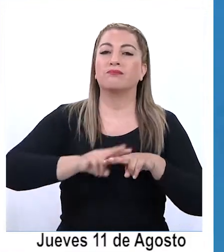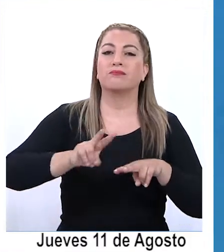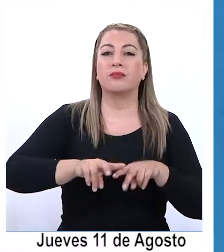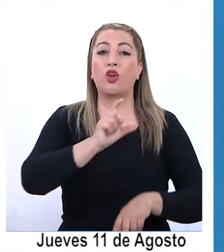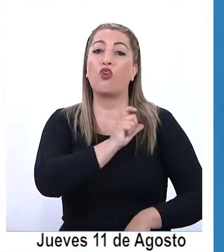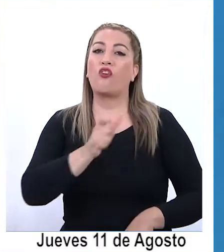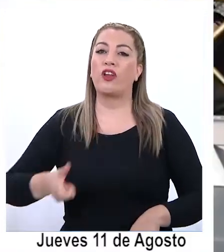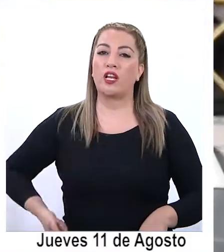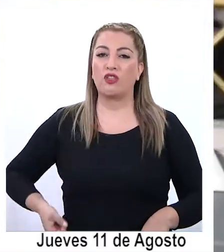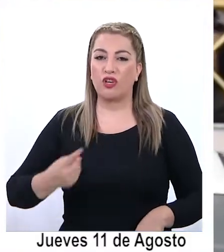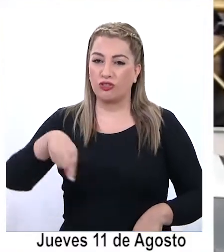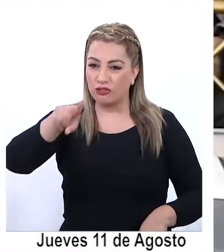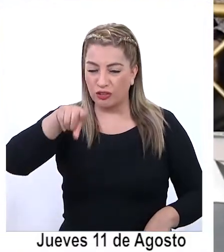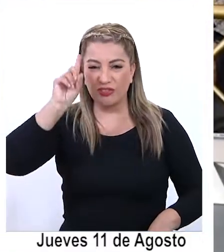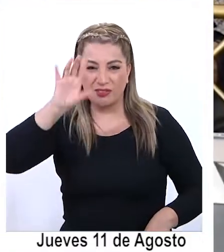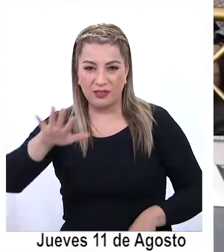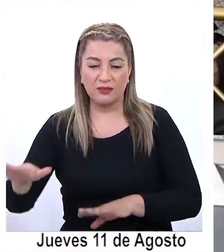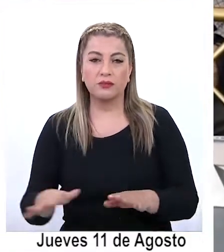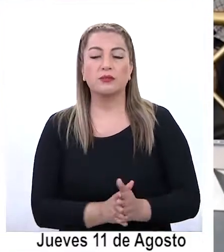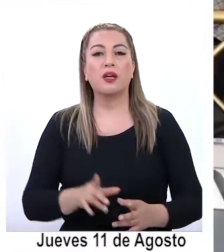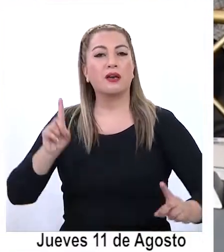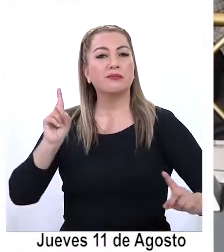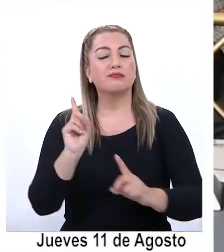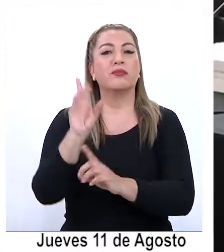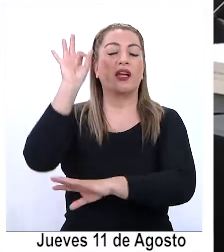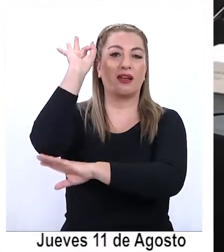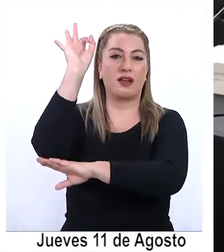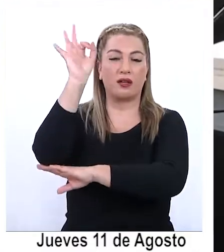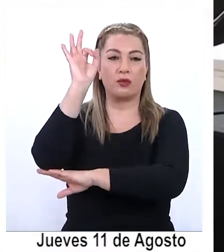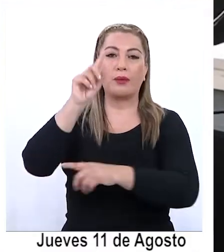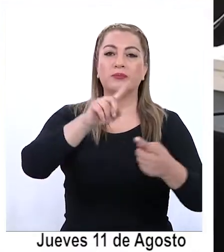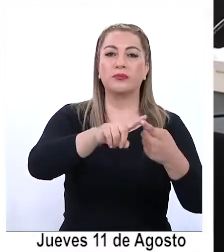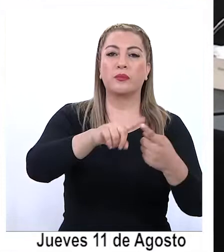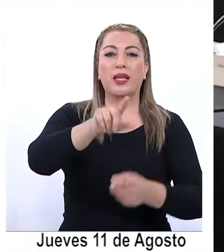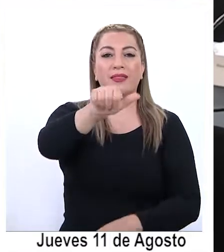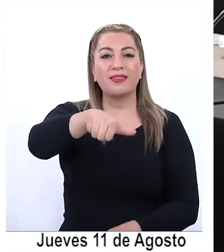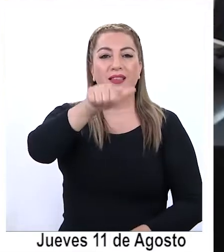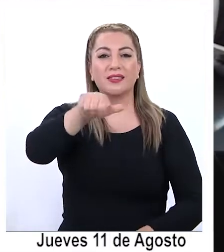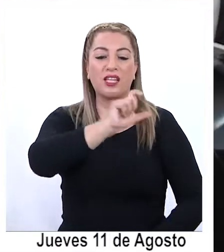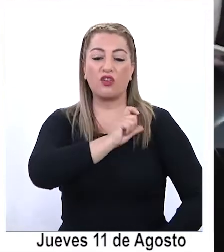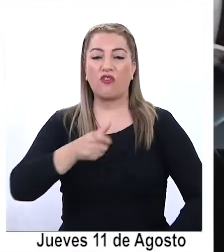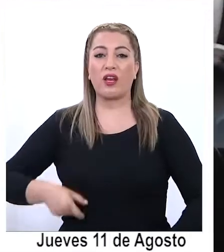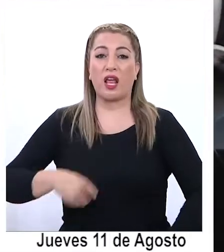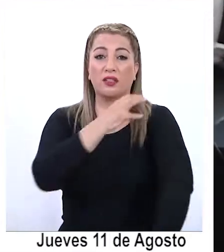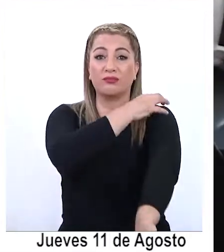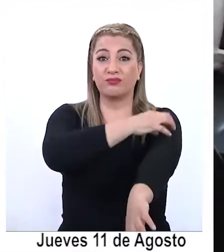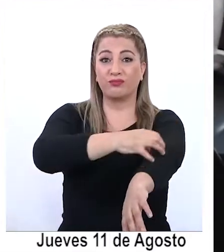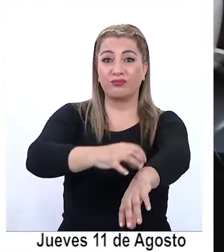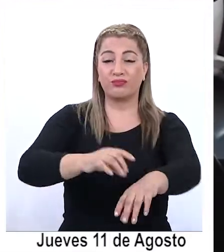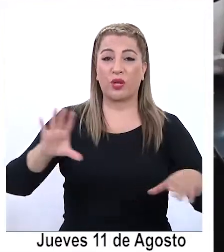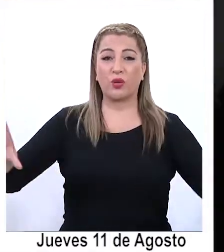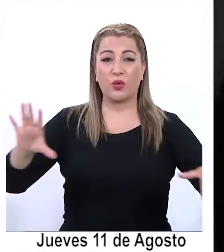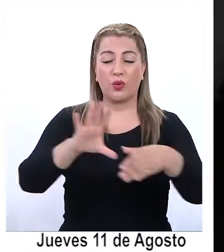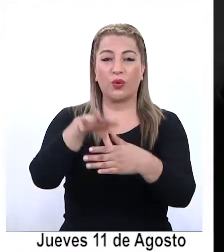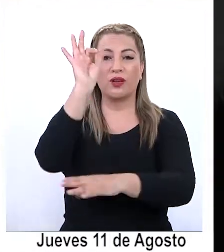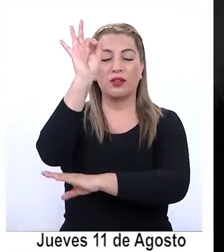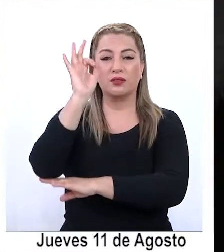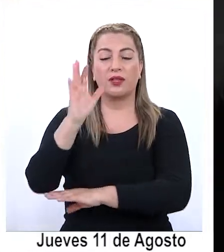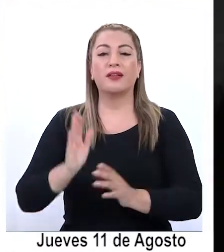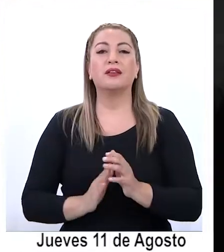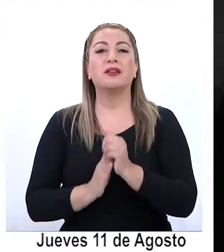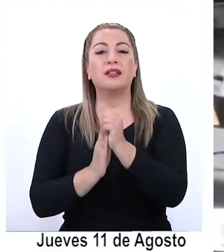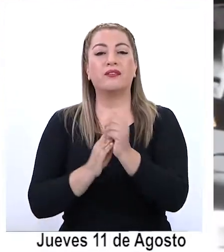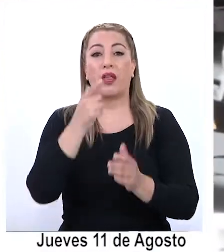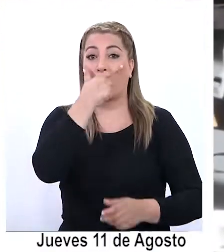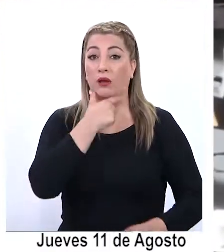gobernadores lo entendemos muy bien. Tras el encuentro en el que participaron los 16 gobernadores regionales y que fue liderado por el presidente